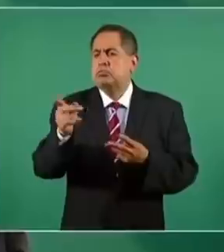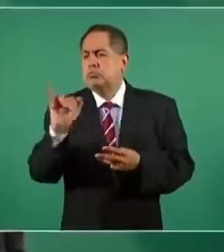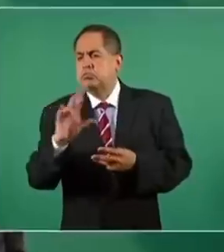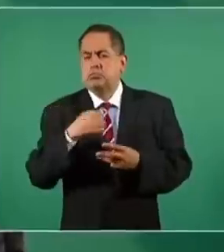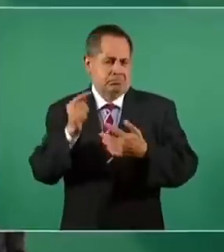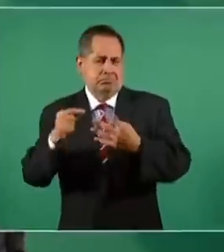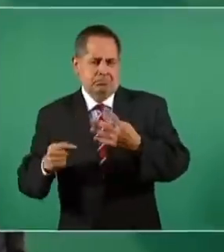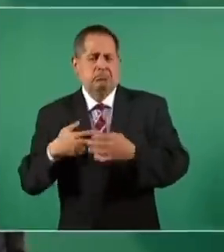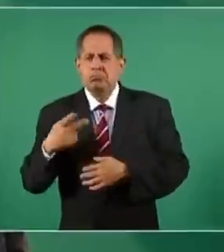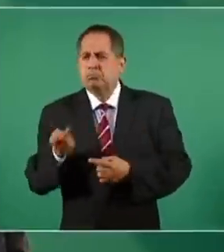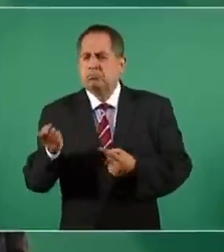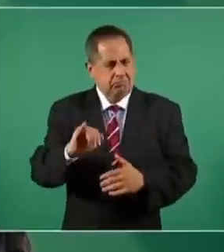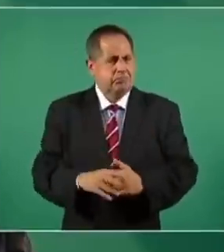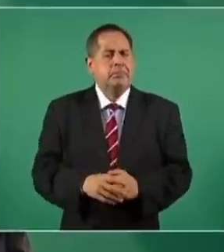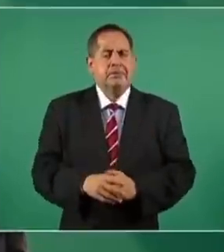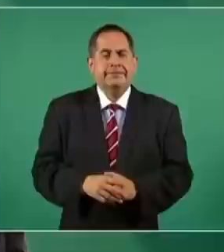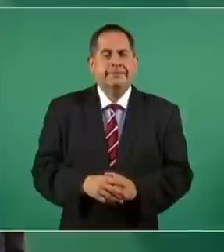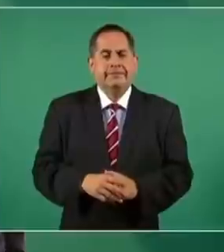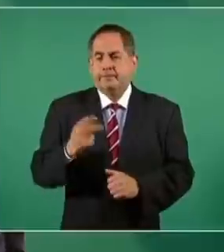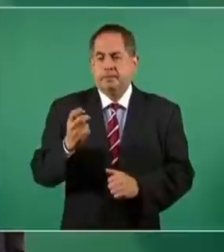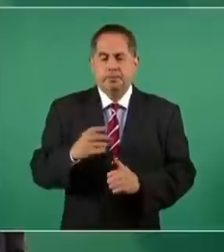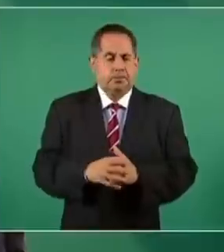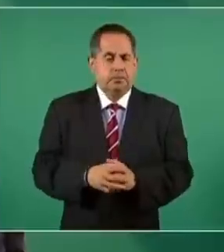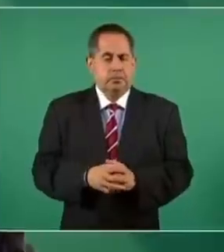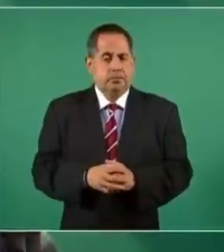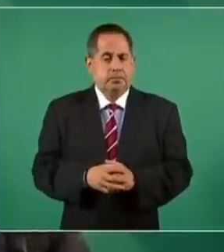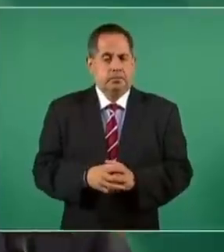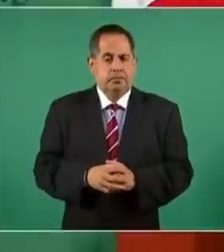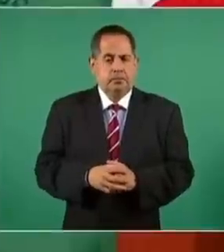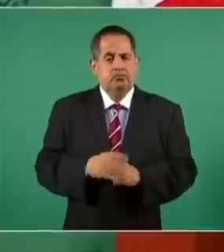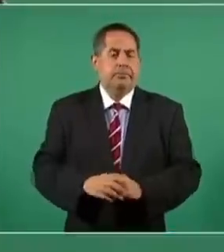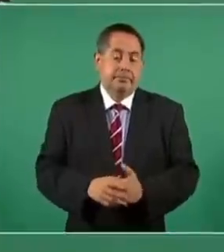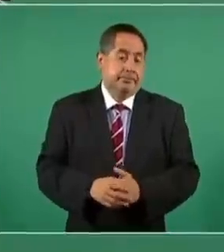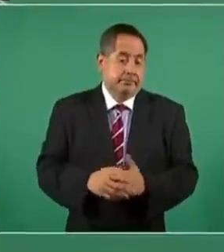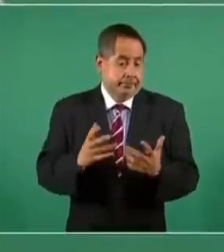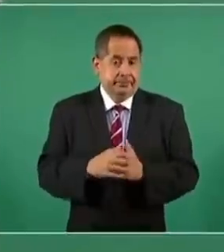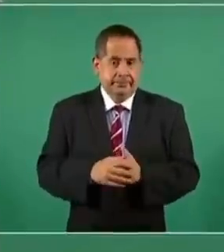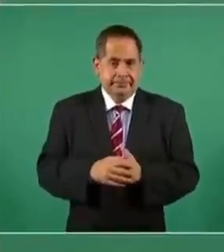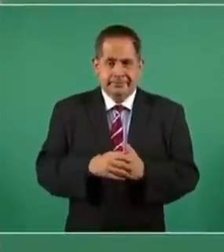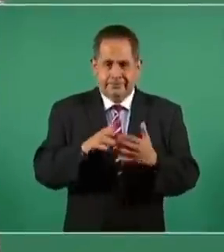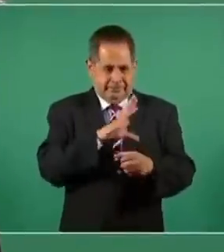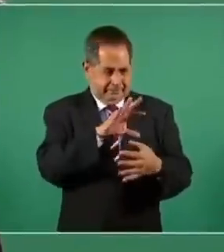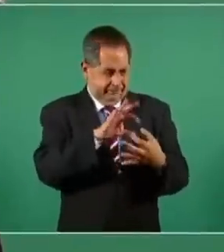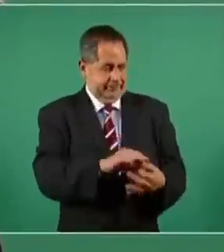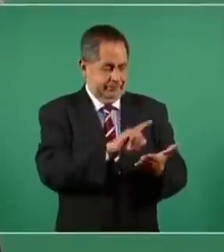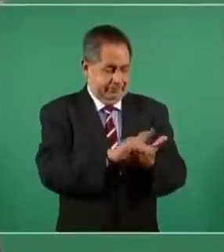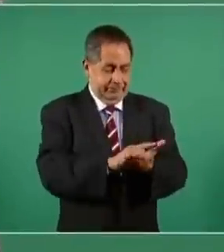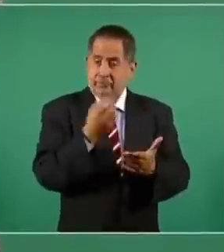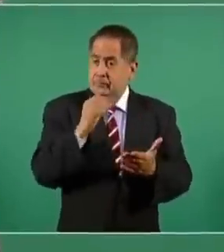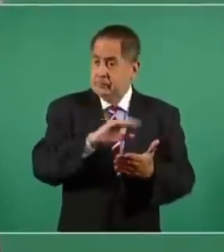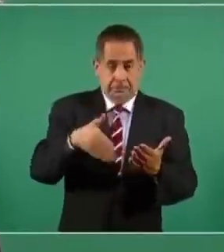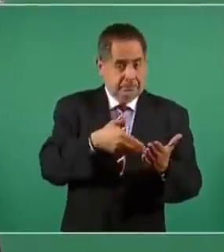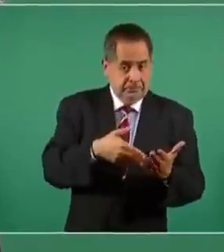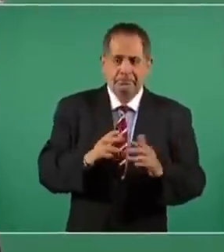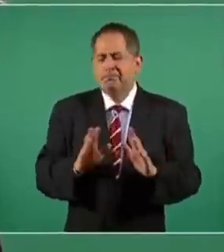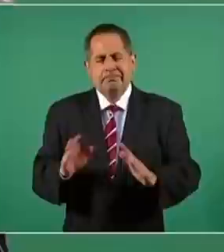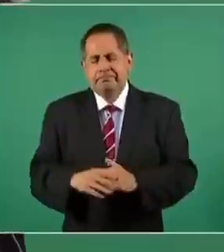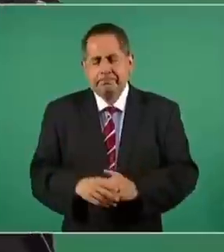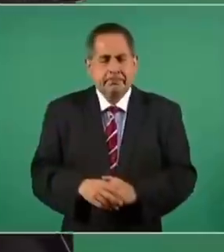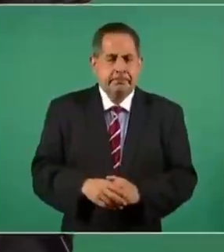revocación del mandato. Creo en eso. Entonces, vamos a promover. Entonces, no todo es jurídico. Apúntale bien.